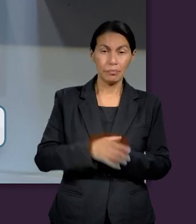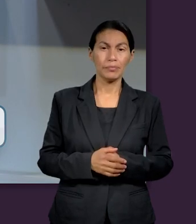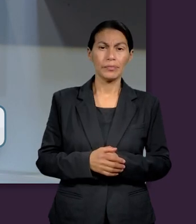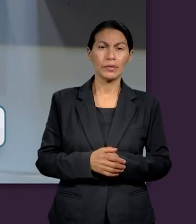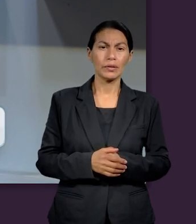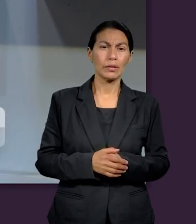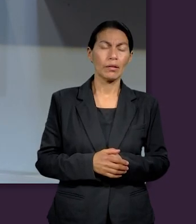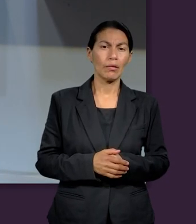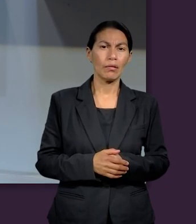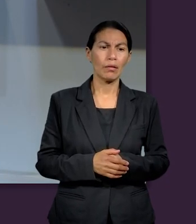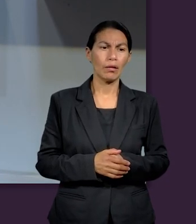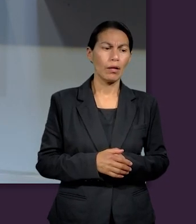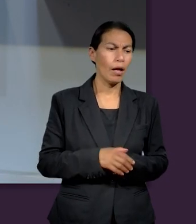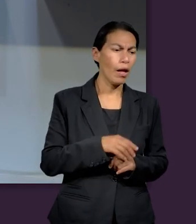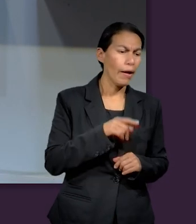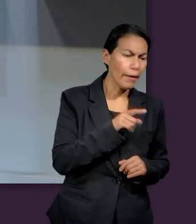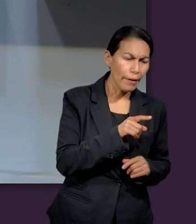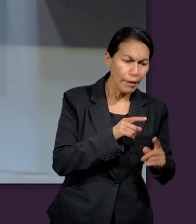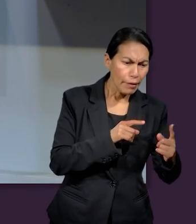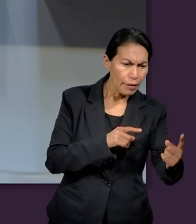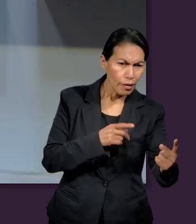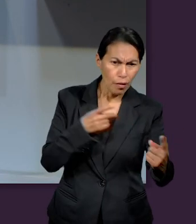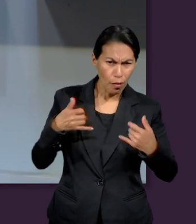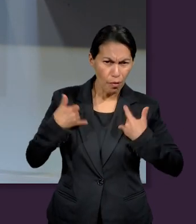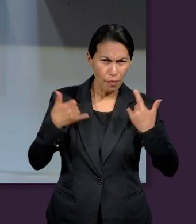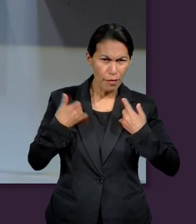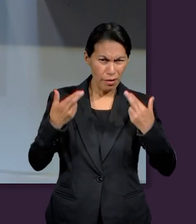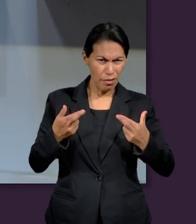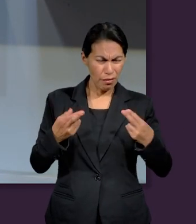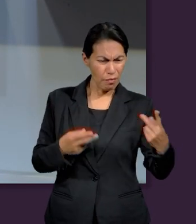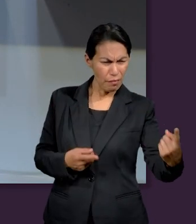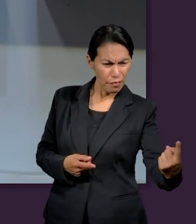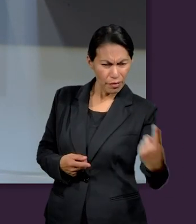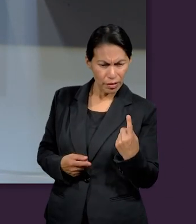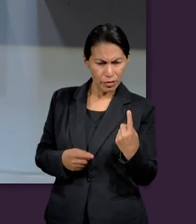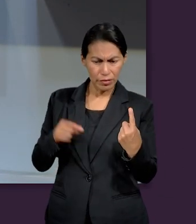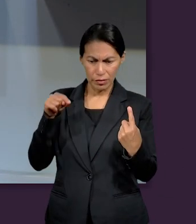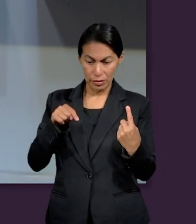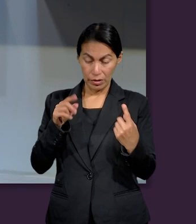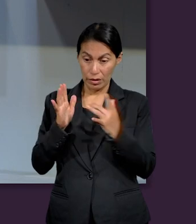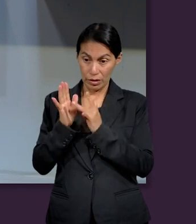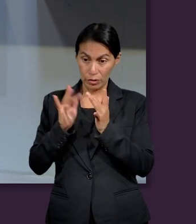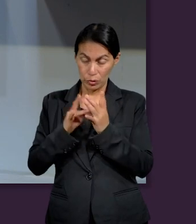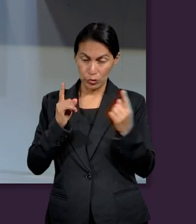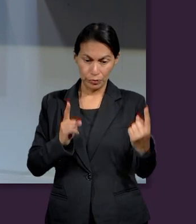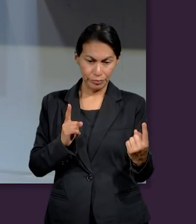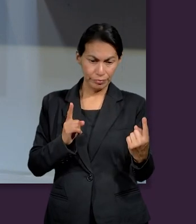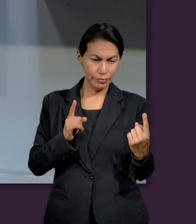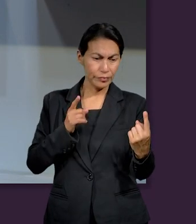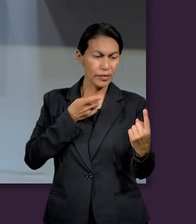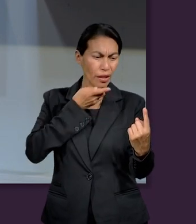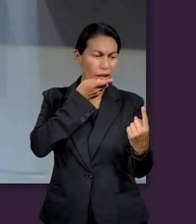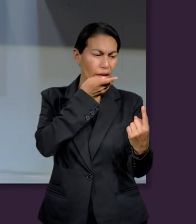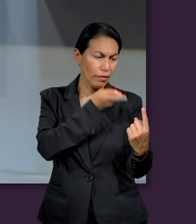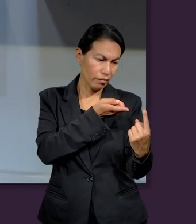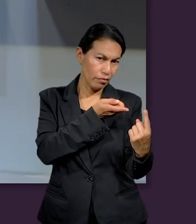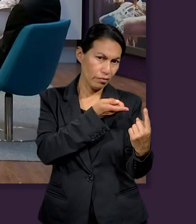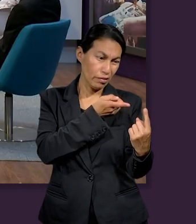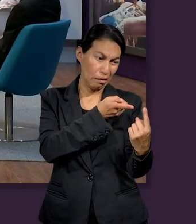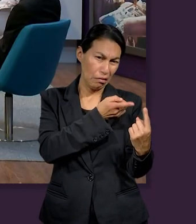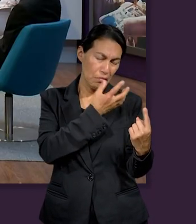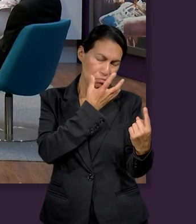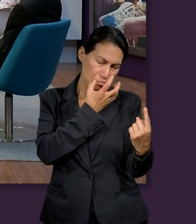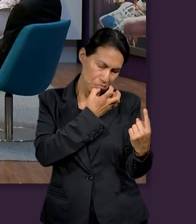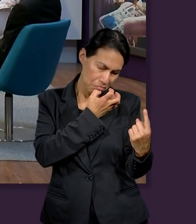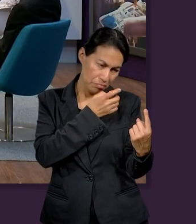después de ese diálogo interesante, le dijo algo que ya no lo hizo tan